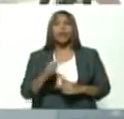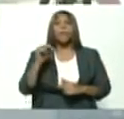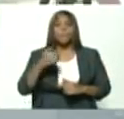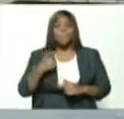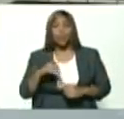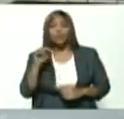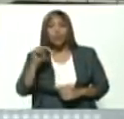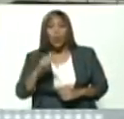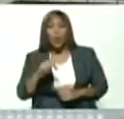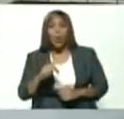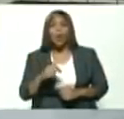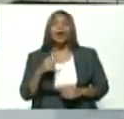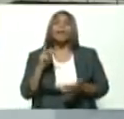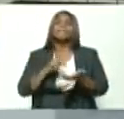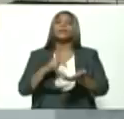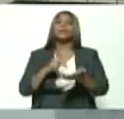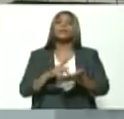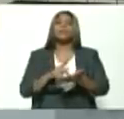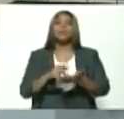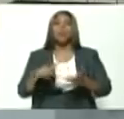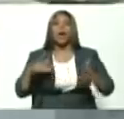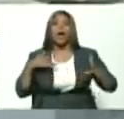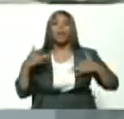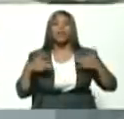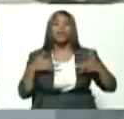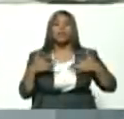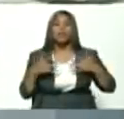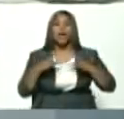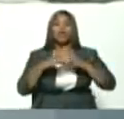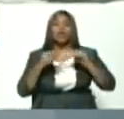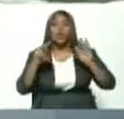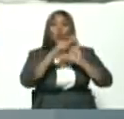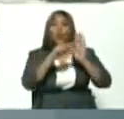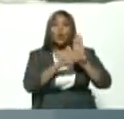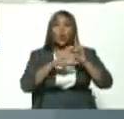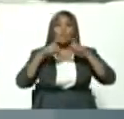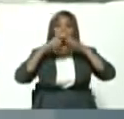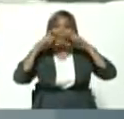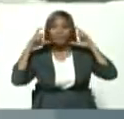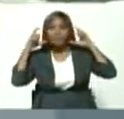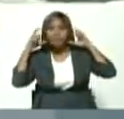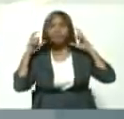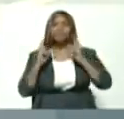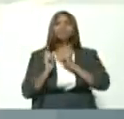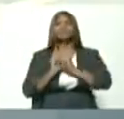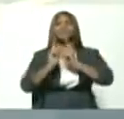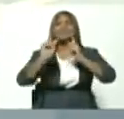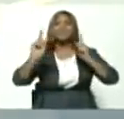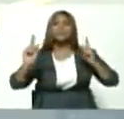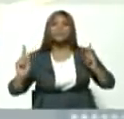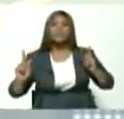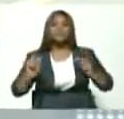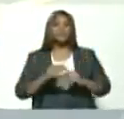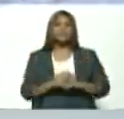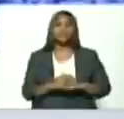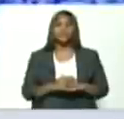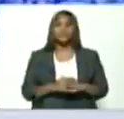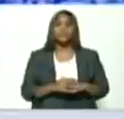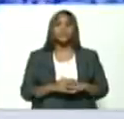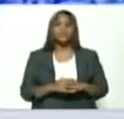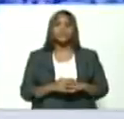acto con todas las medidas extremas de bioseguridad. Distanciamiento social. ¿Verdad?